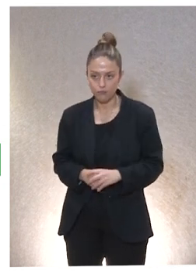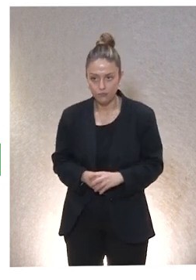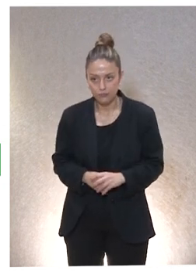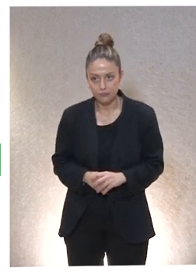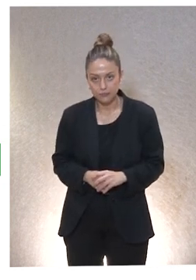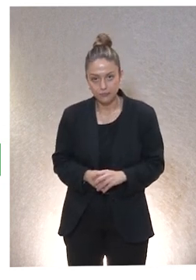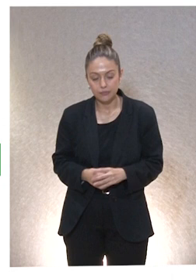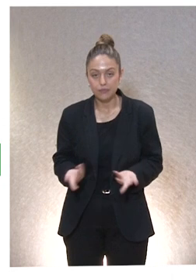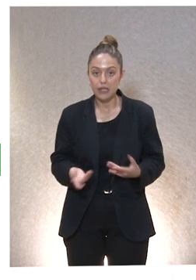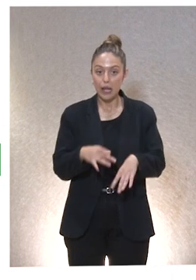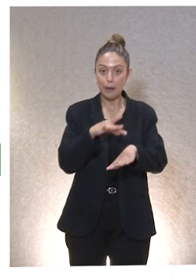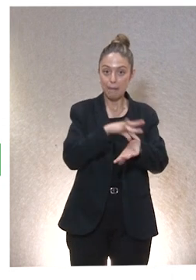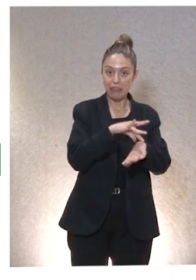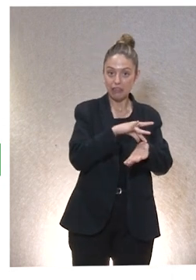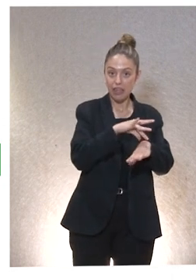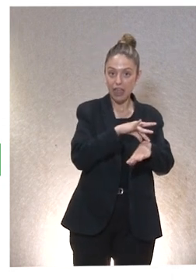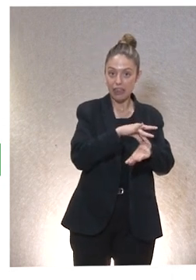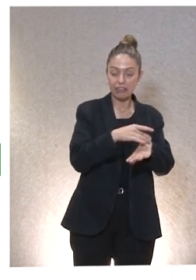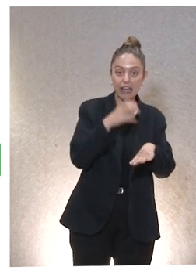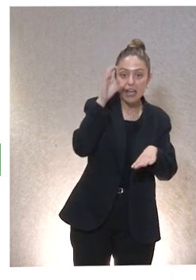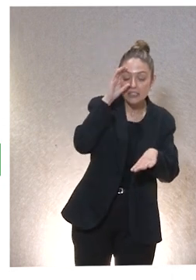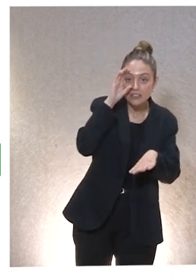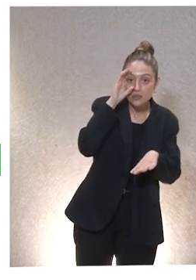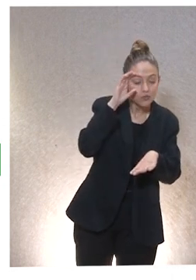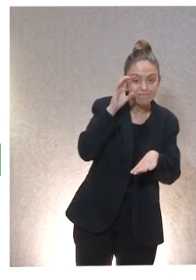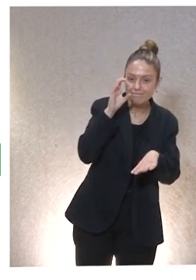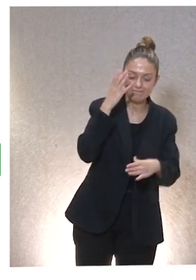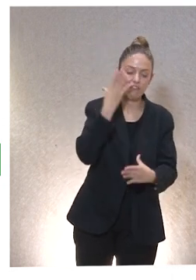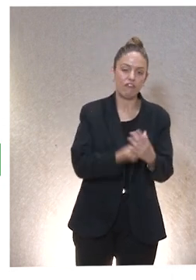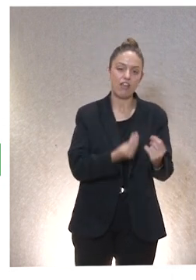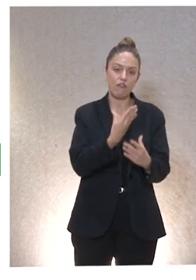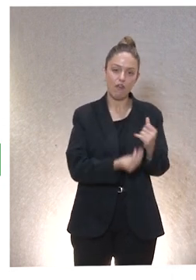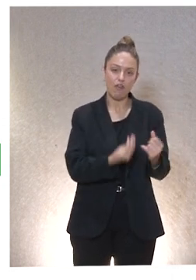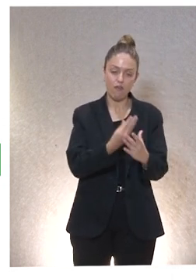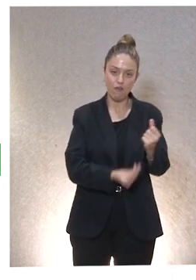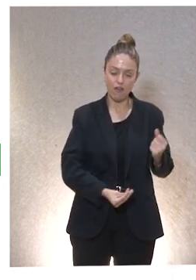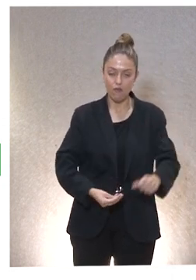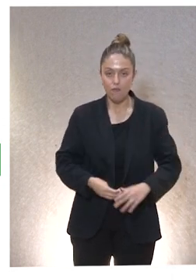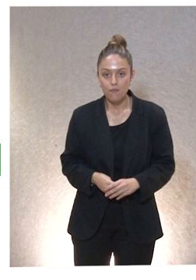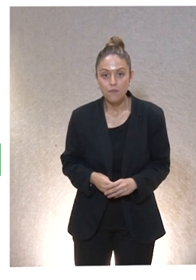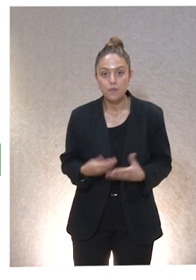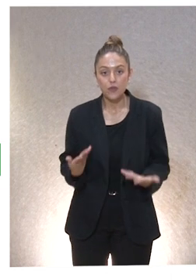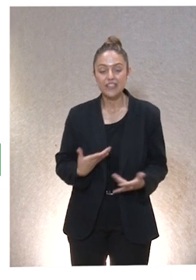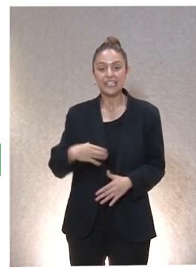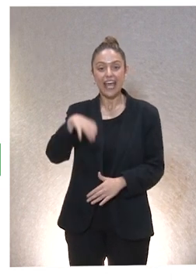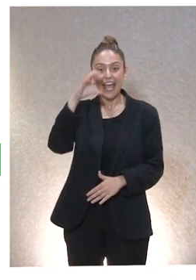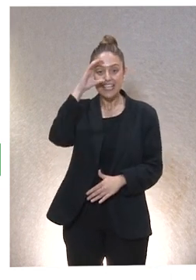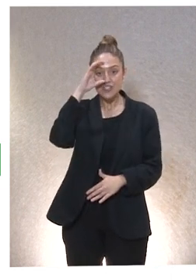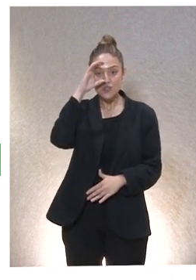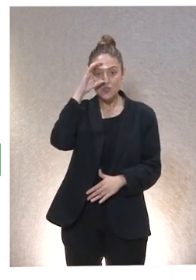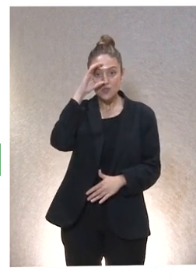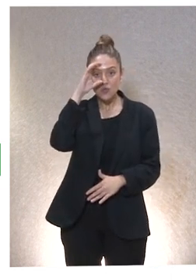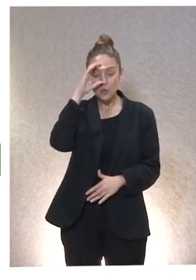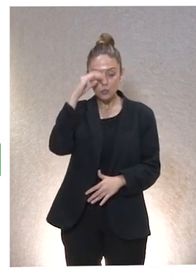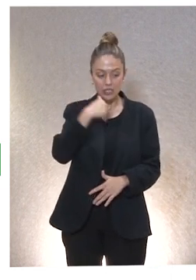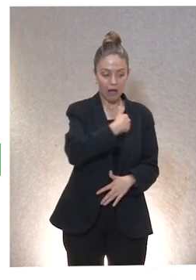El paciente que no escucha falla muchísimo. Entonces, es escuchas cada uno desde